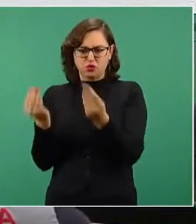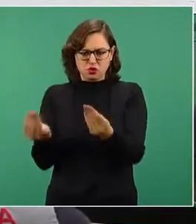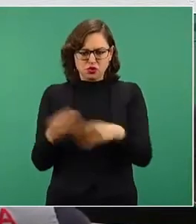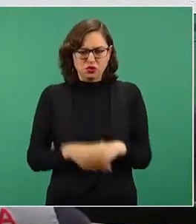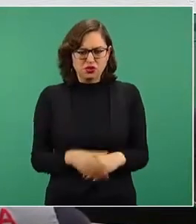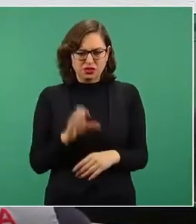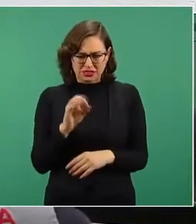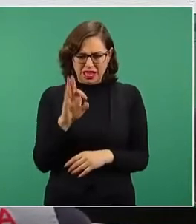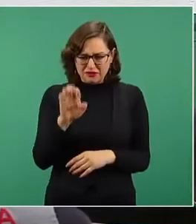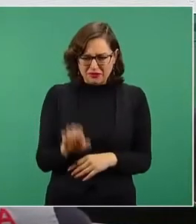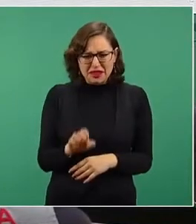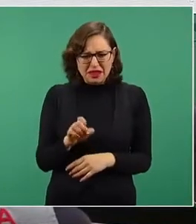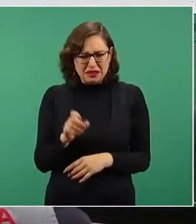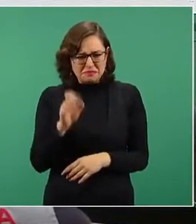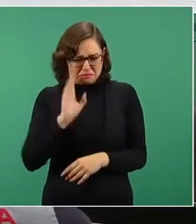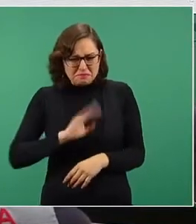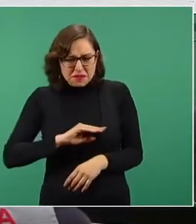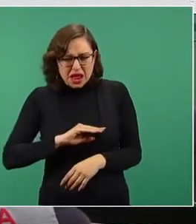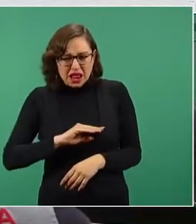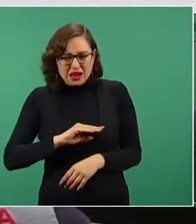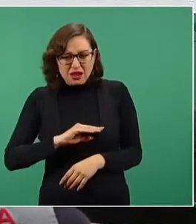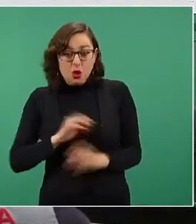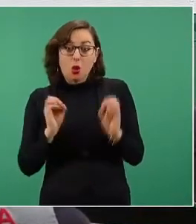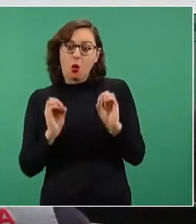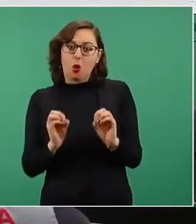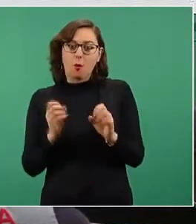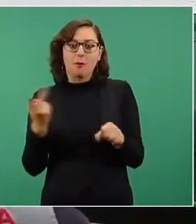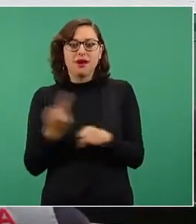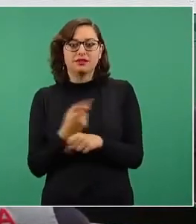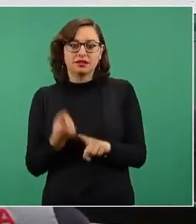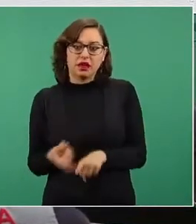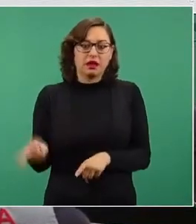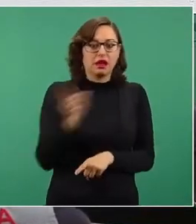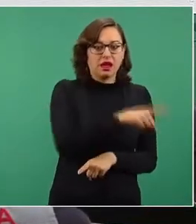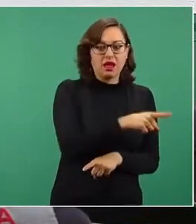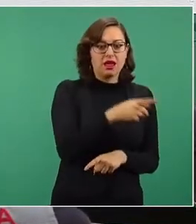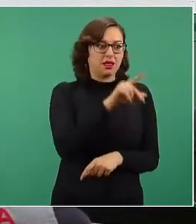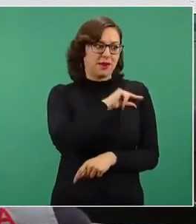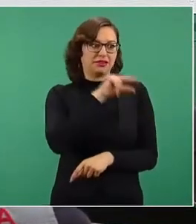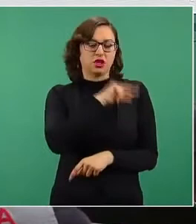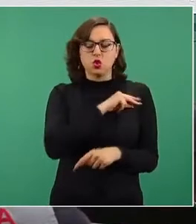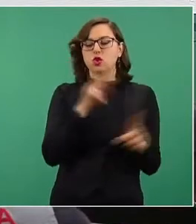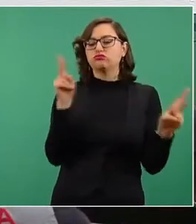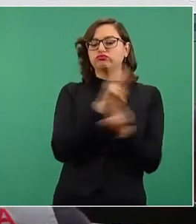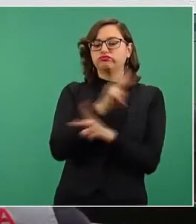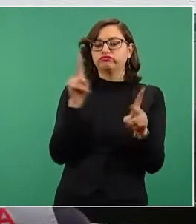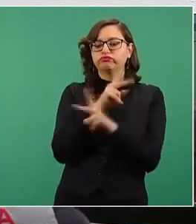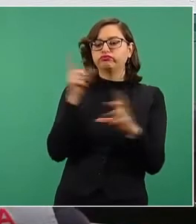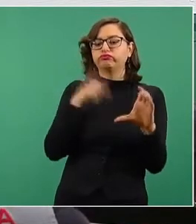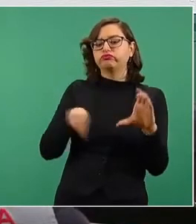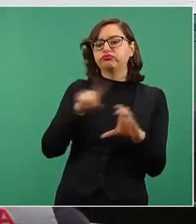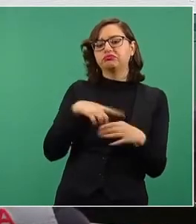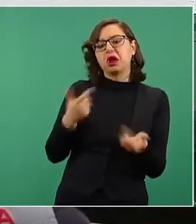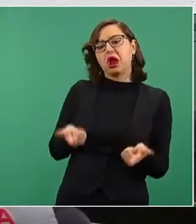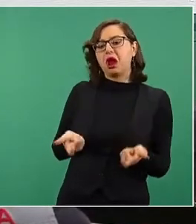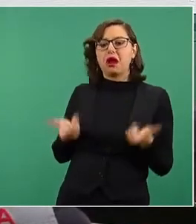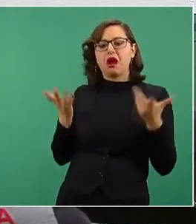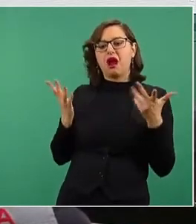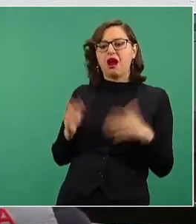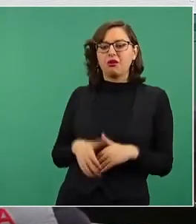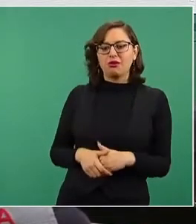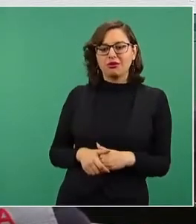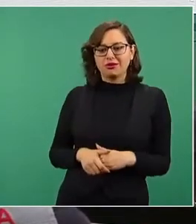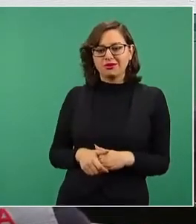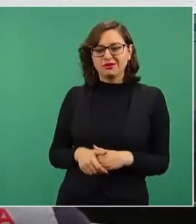ineficiente o de entrada tienes un contrato abusivo, leonino, ¿no? En donde ya estás